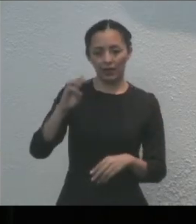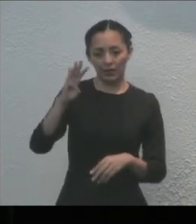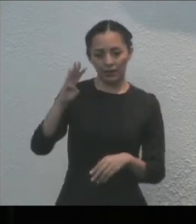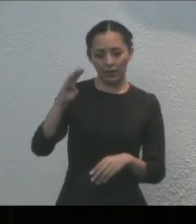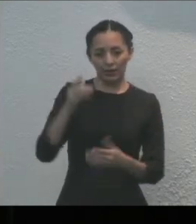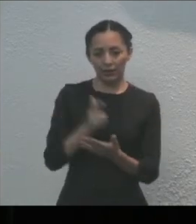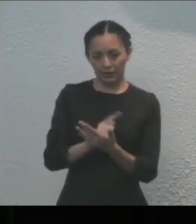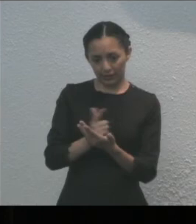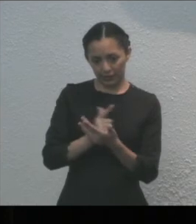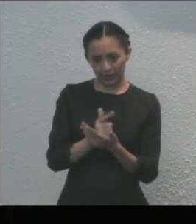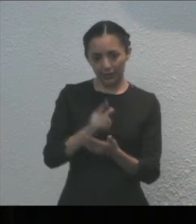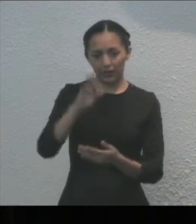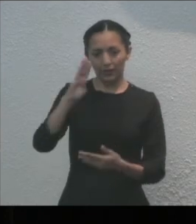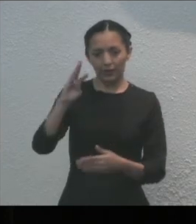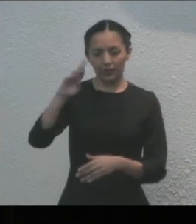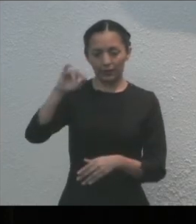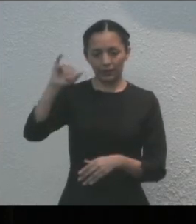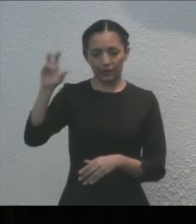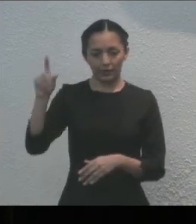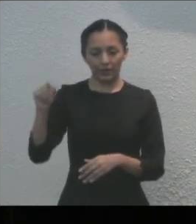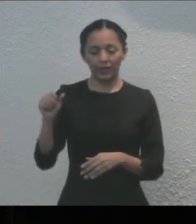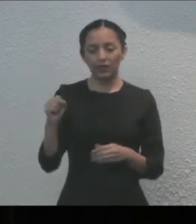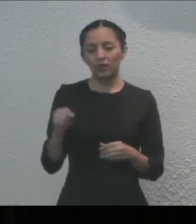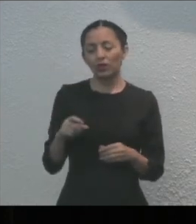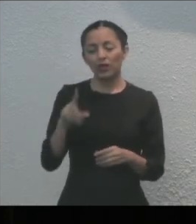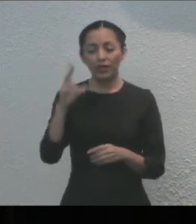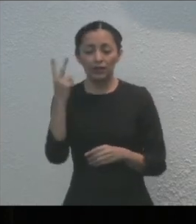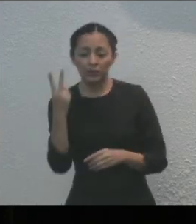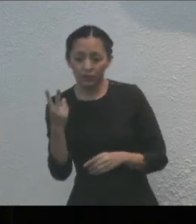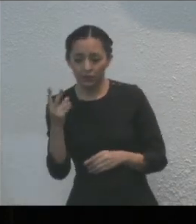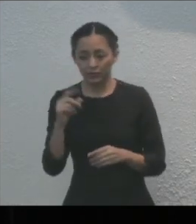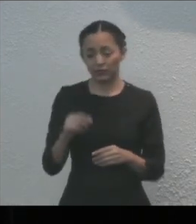Brisa son mujeres extraordinarias.